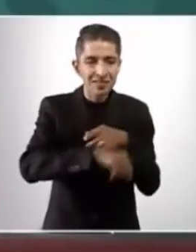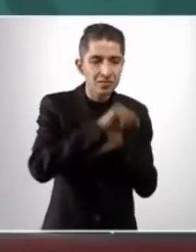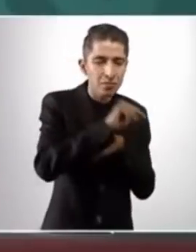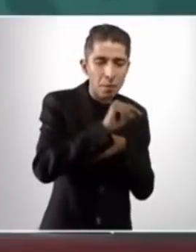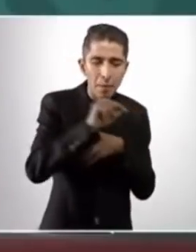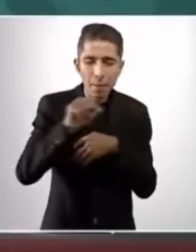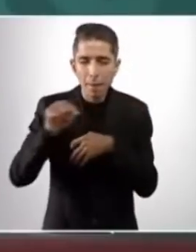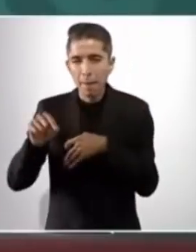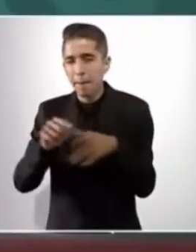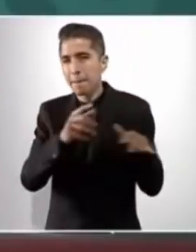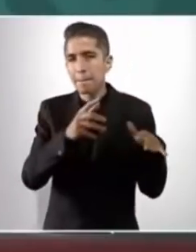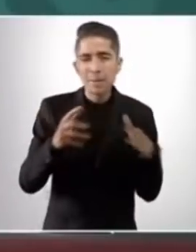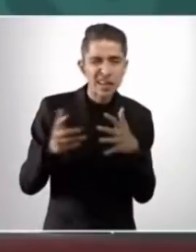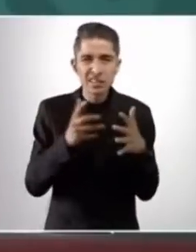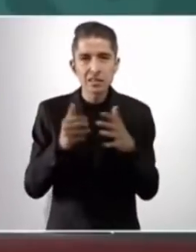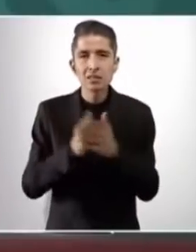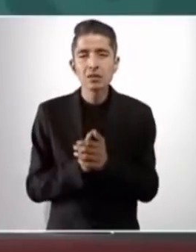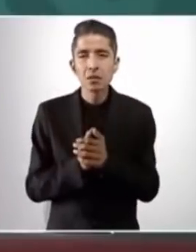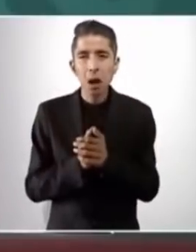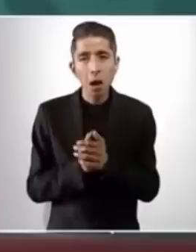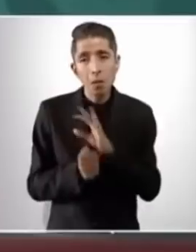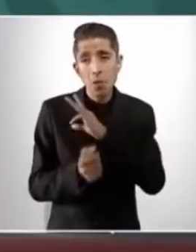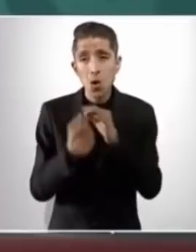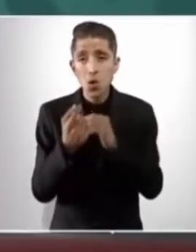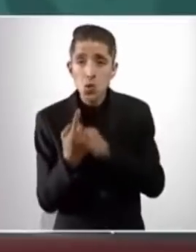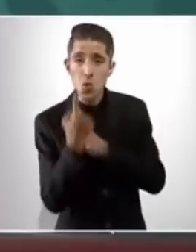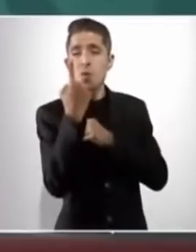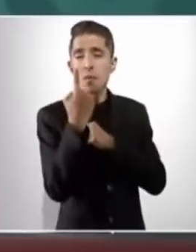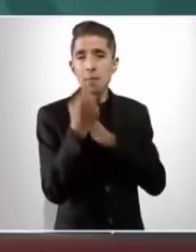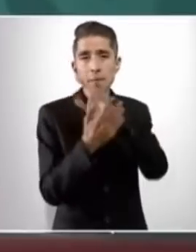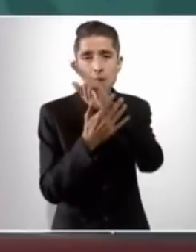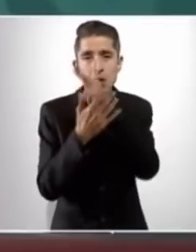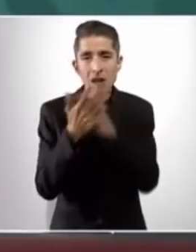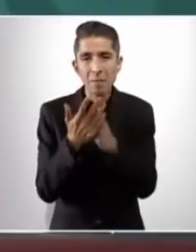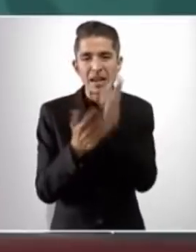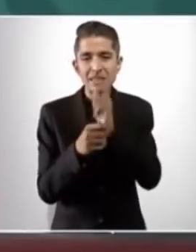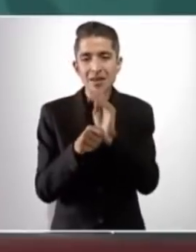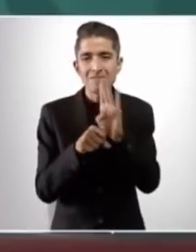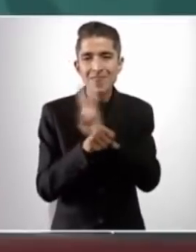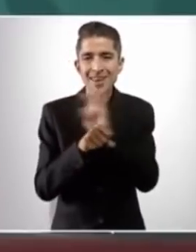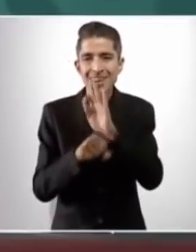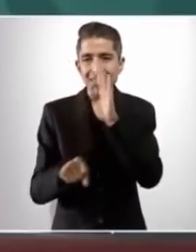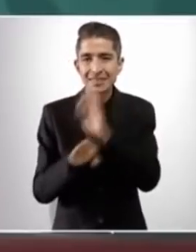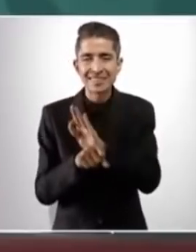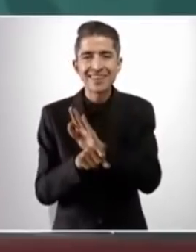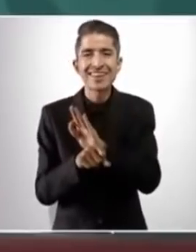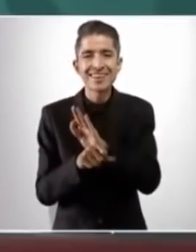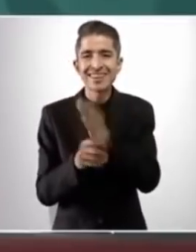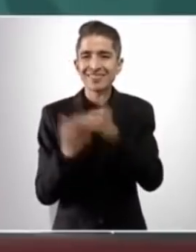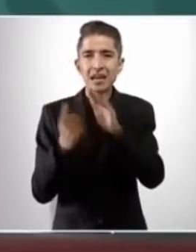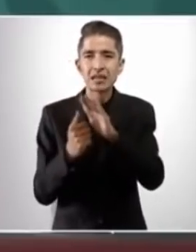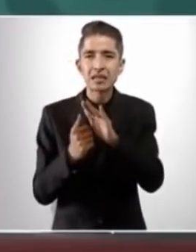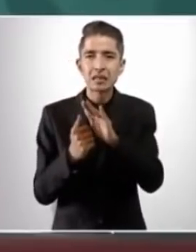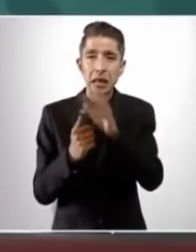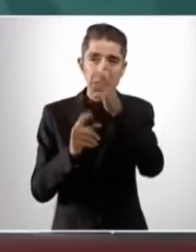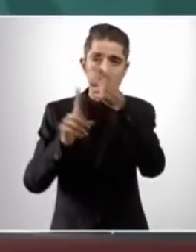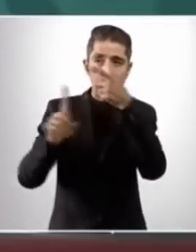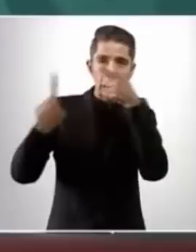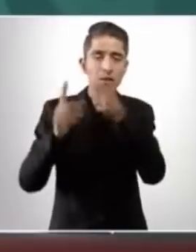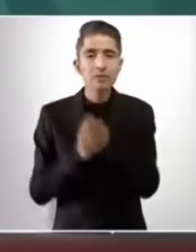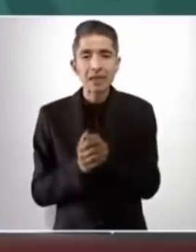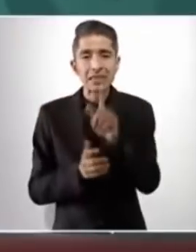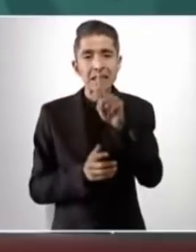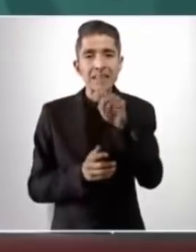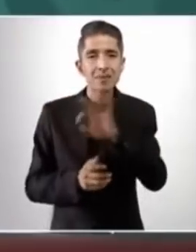cuando menos una acción, un programa de bienestar. Esa es la meta, 70 por ciento.